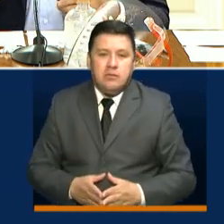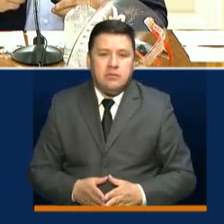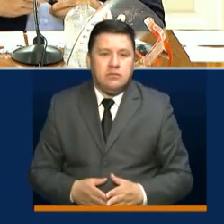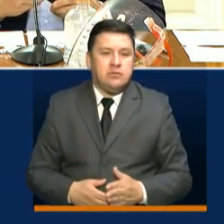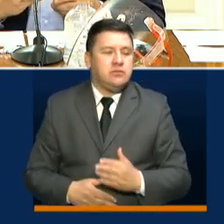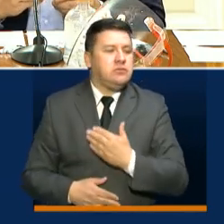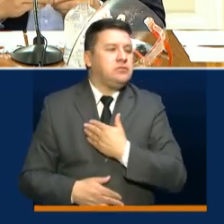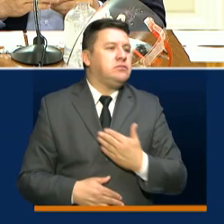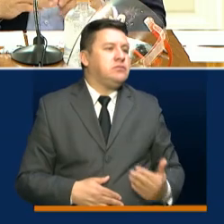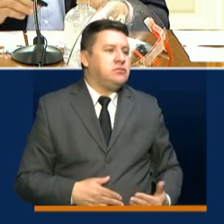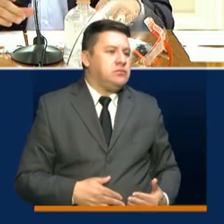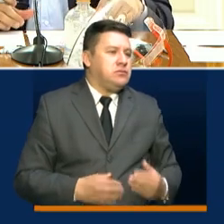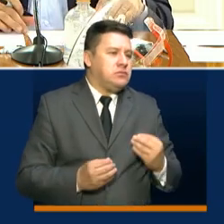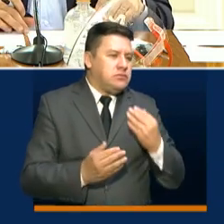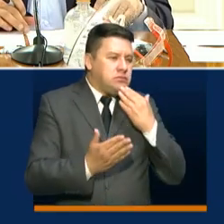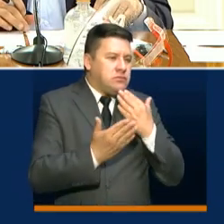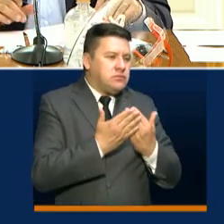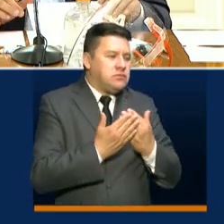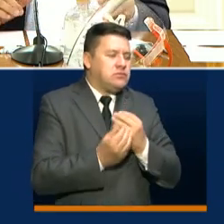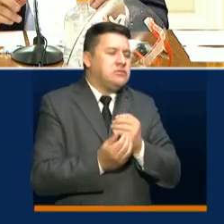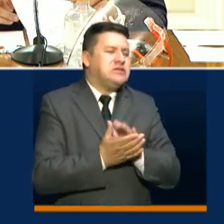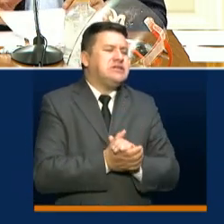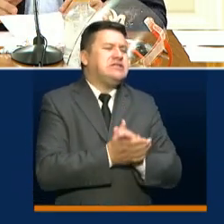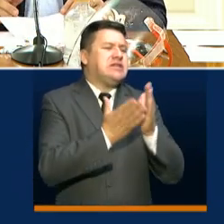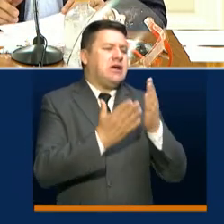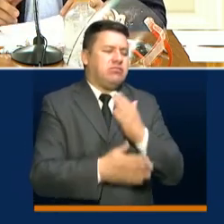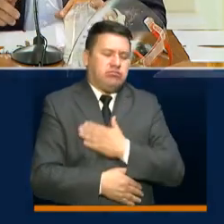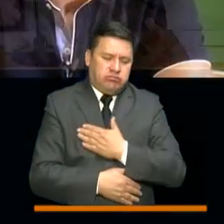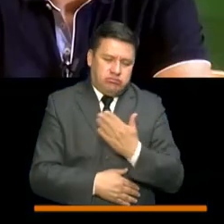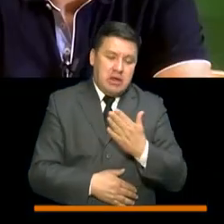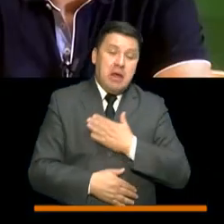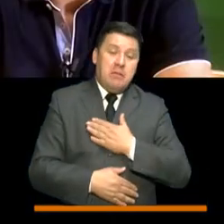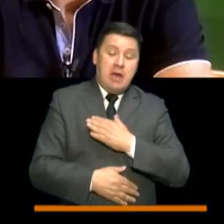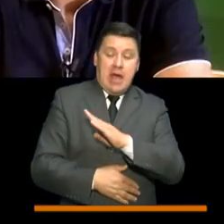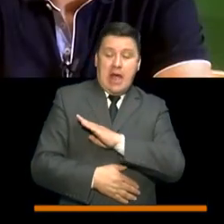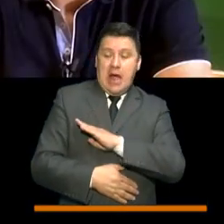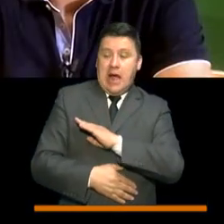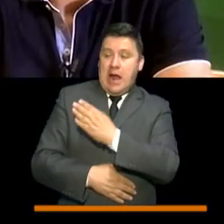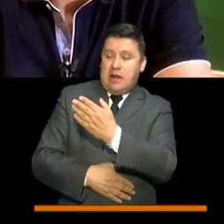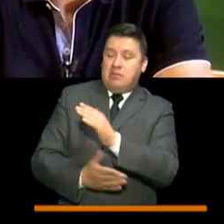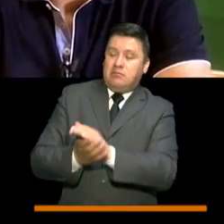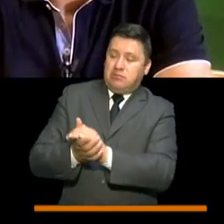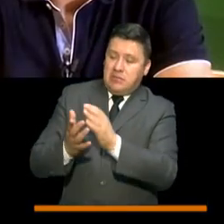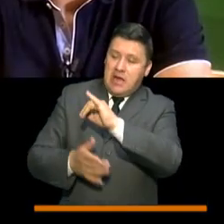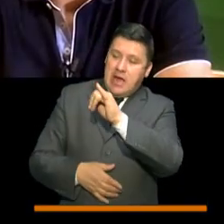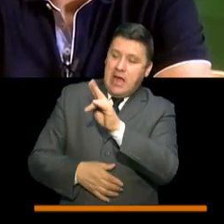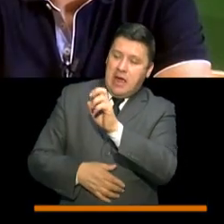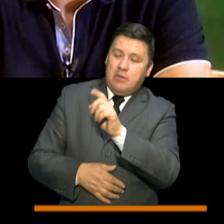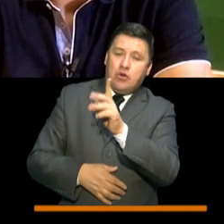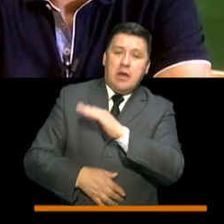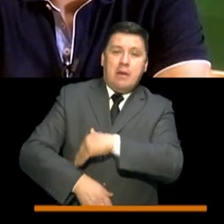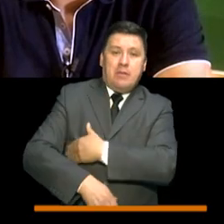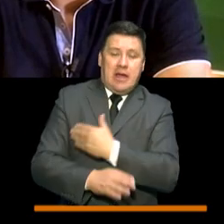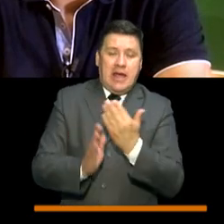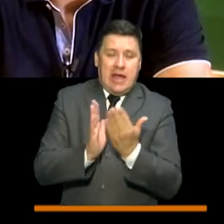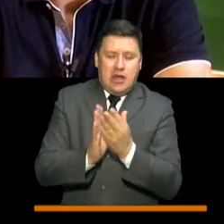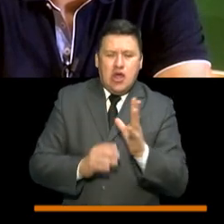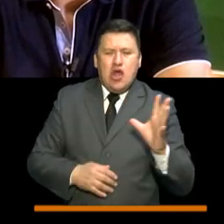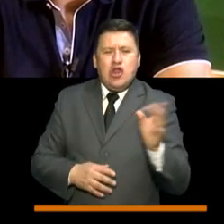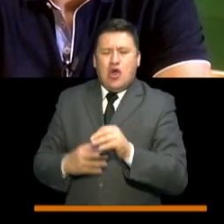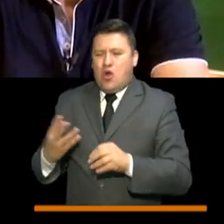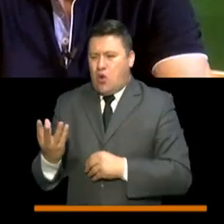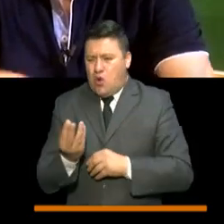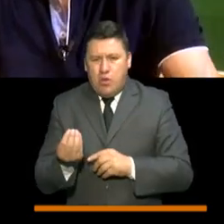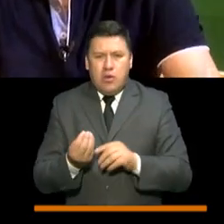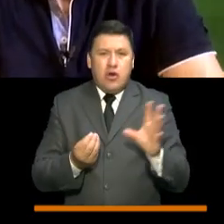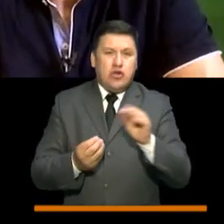Presidente, un saludo muy cariñoso para usted, por supuesto, a mi alcalde de Barranquilla, a Jaime Pumarejo, a su ministra de Educación, a todo el equipo